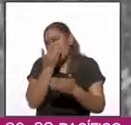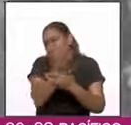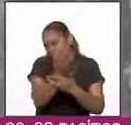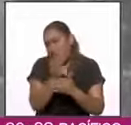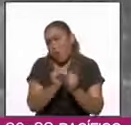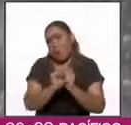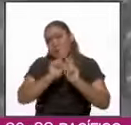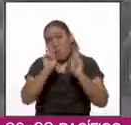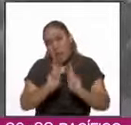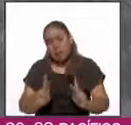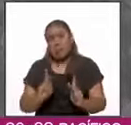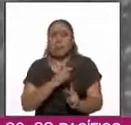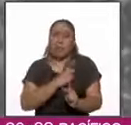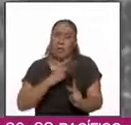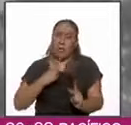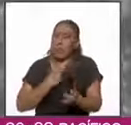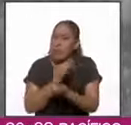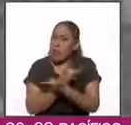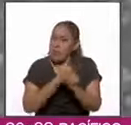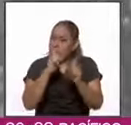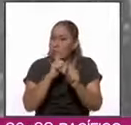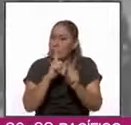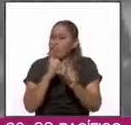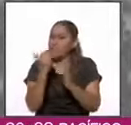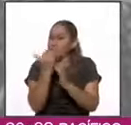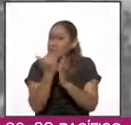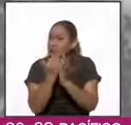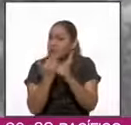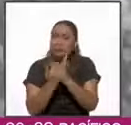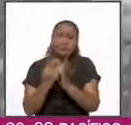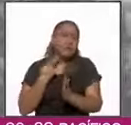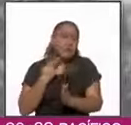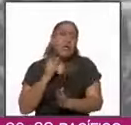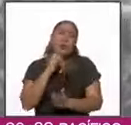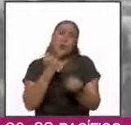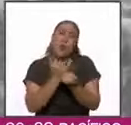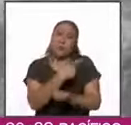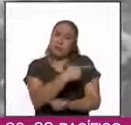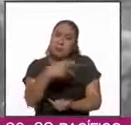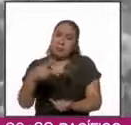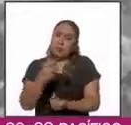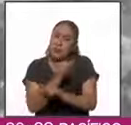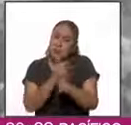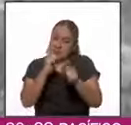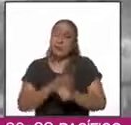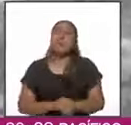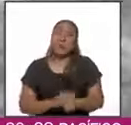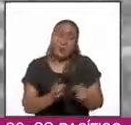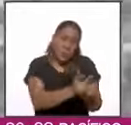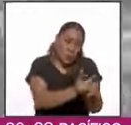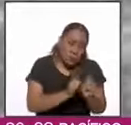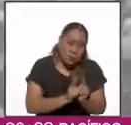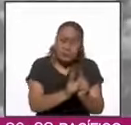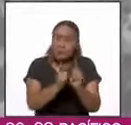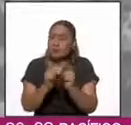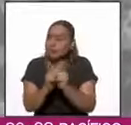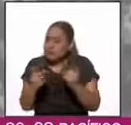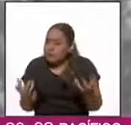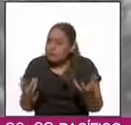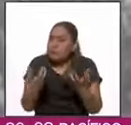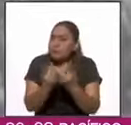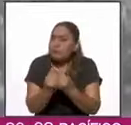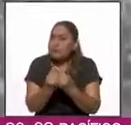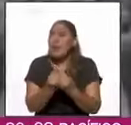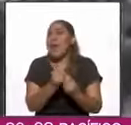libertades políticas y democracia. Que a través de miles de brigadistas supo vincularse con la gente de las